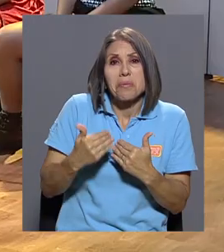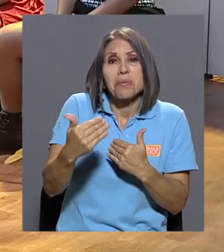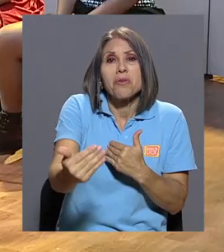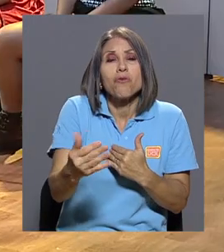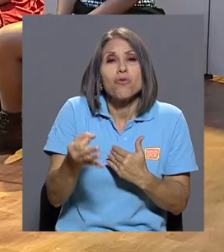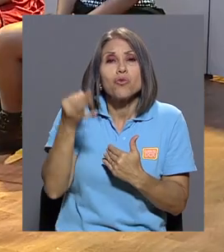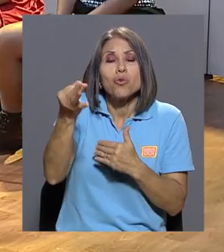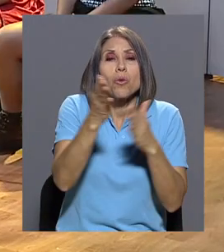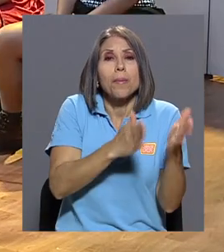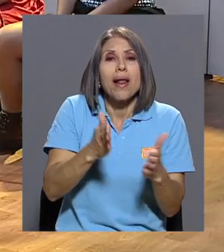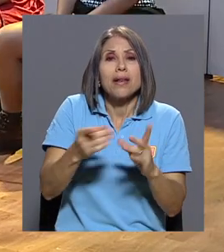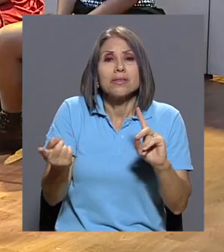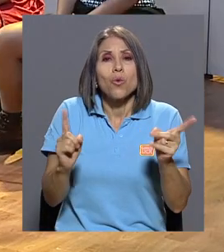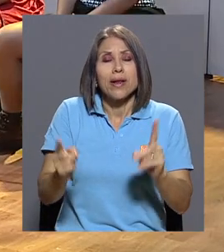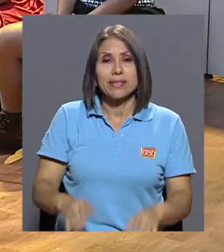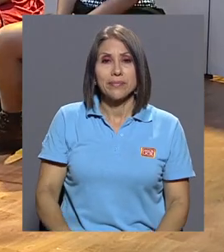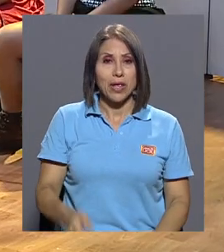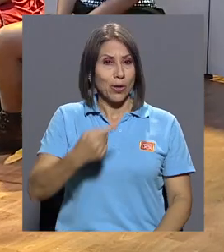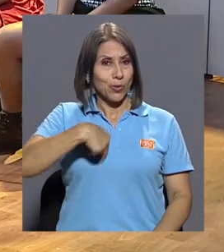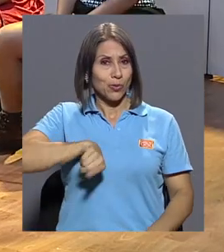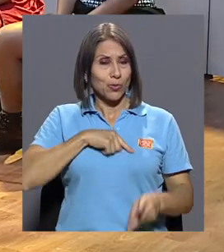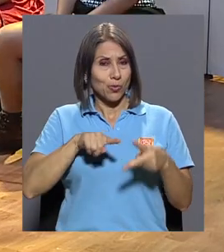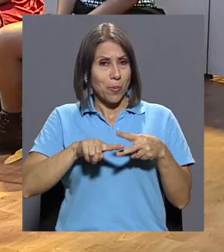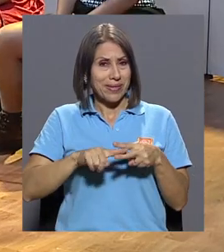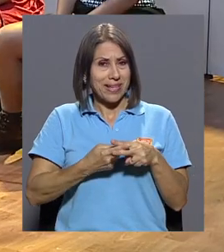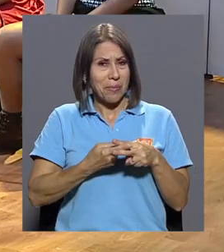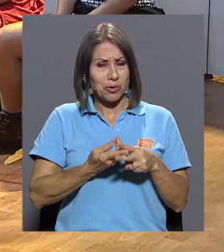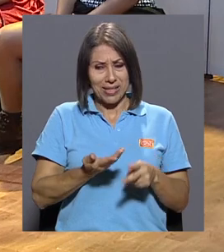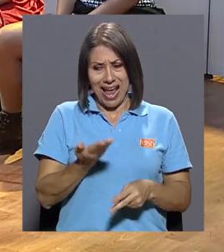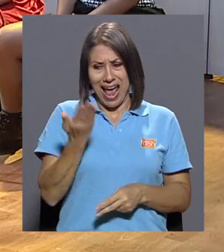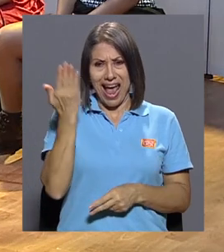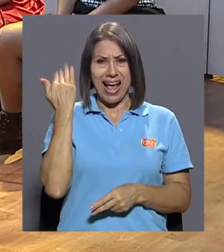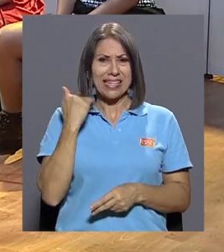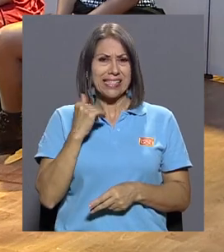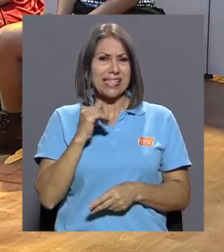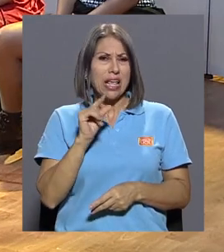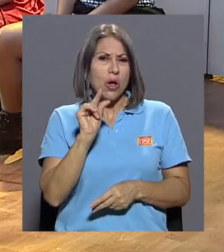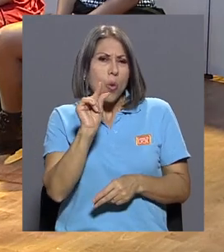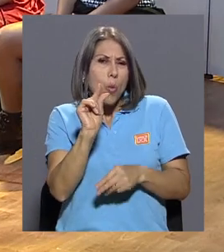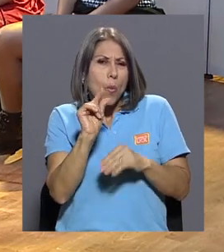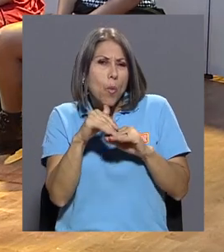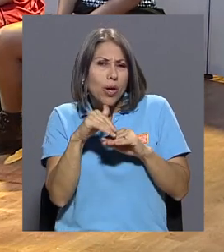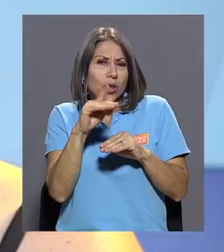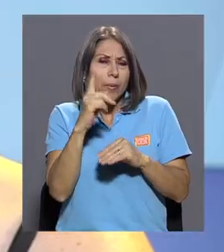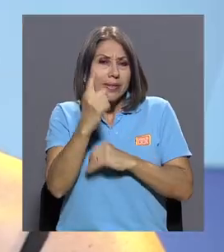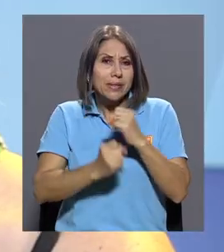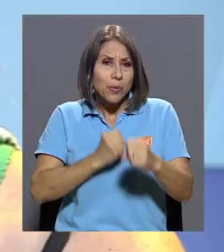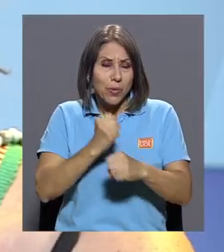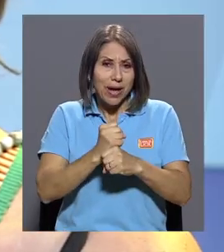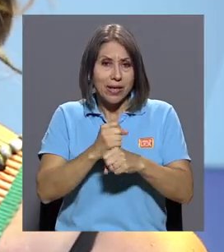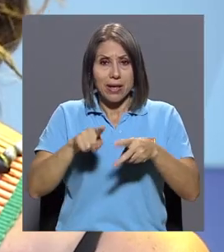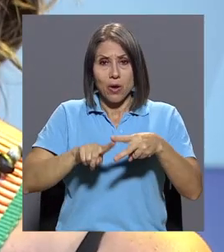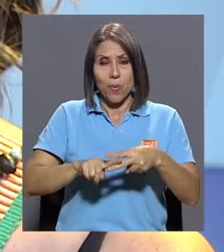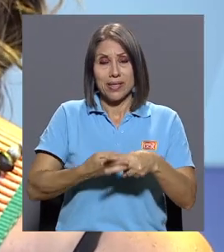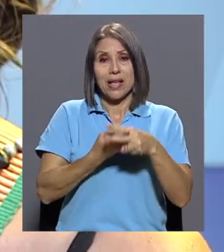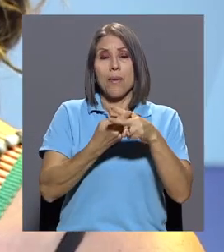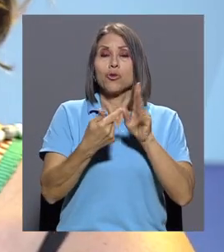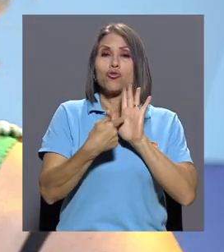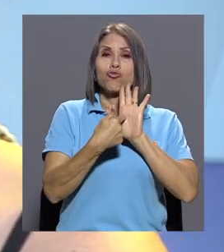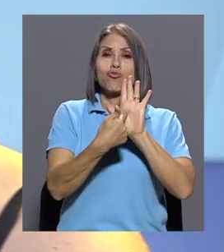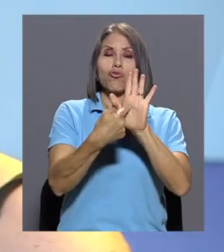Comenzamos hace un poquito más de un año y comenzamos haciendo conciertos,